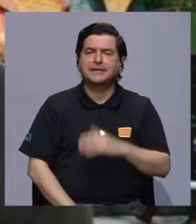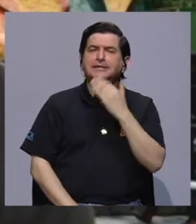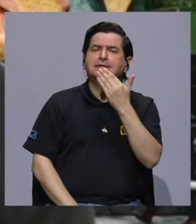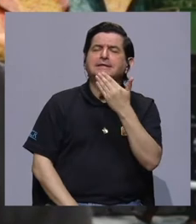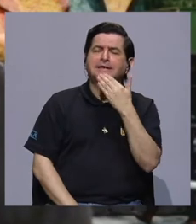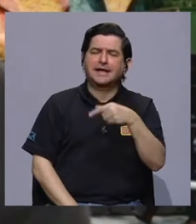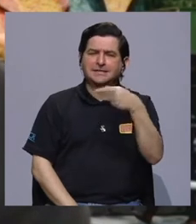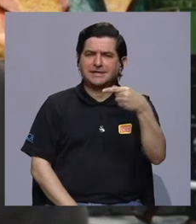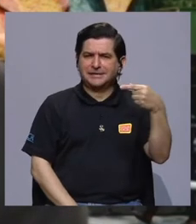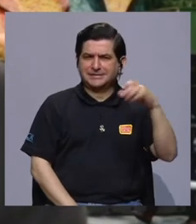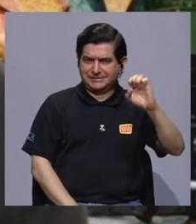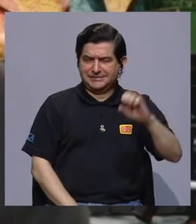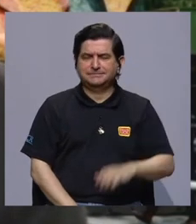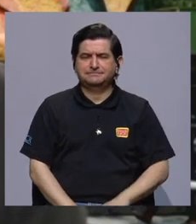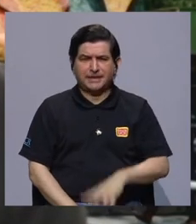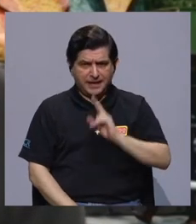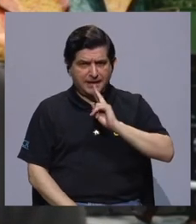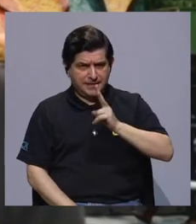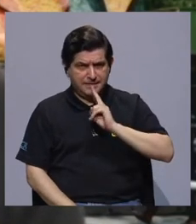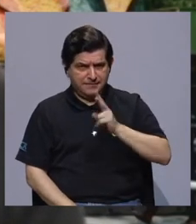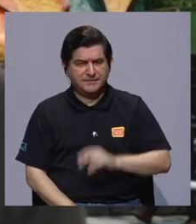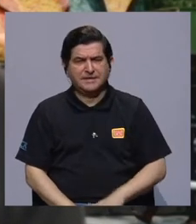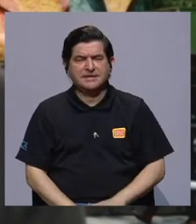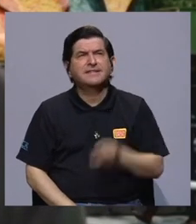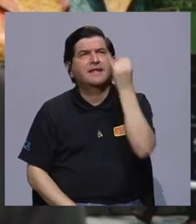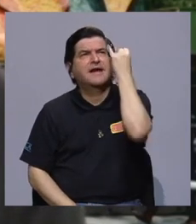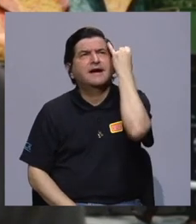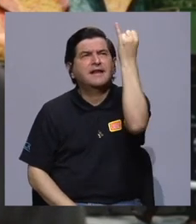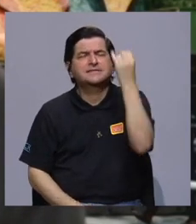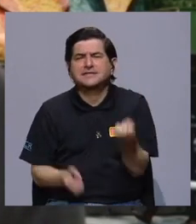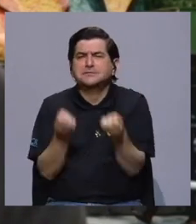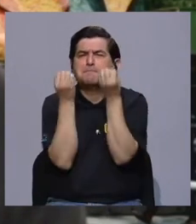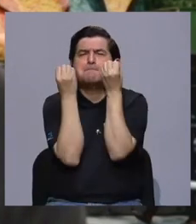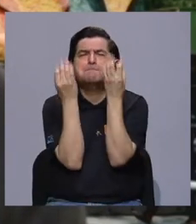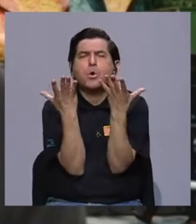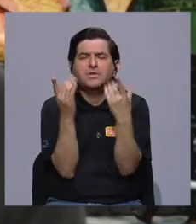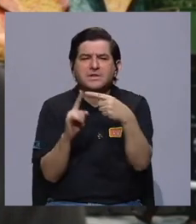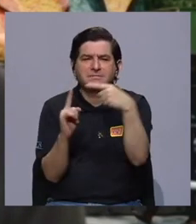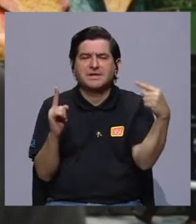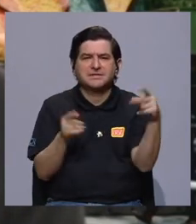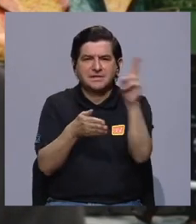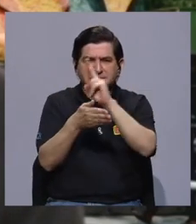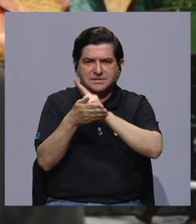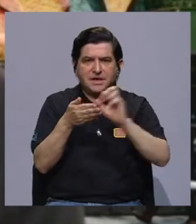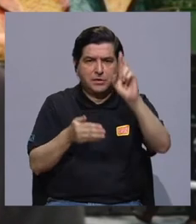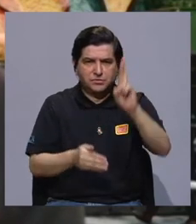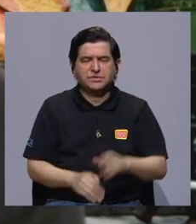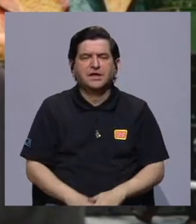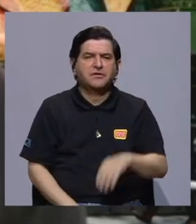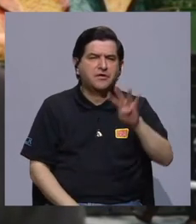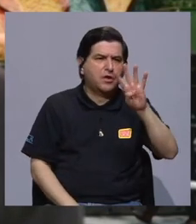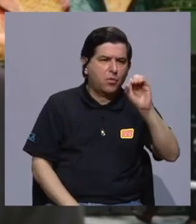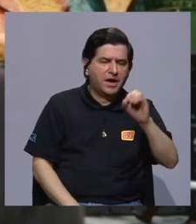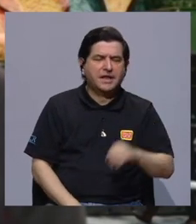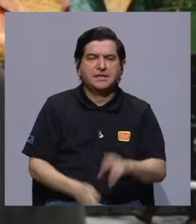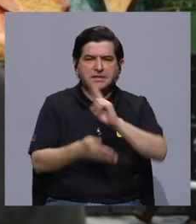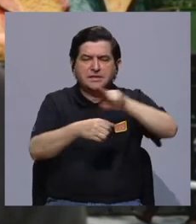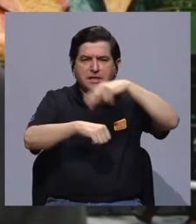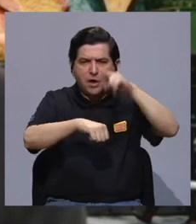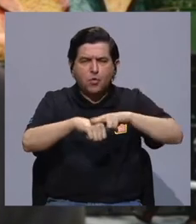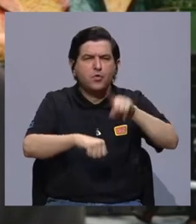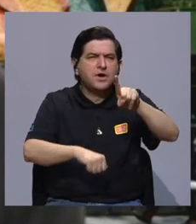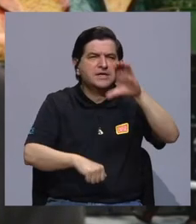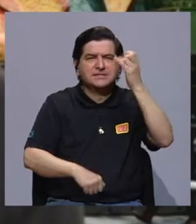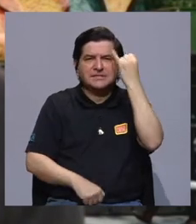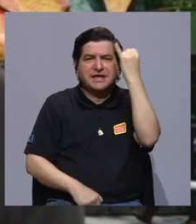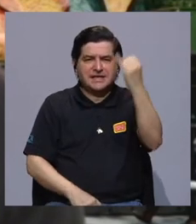Muchas gracias, don Gustavo. Como les decía, sí, en realidad las iniciativas han sido muchas. Desde la UCR, más de 40, la UNA ha contabilizado